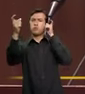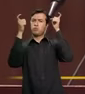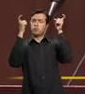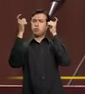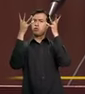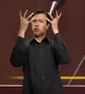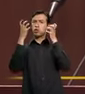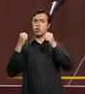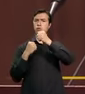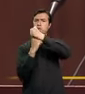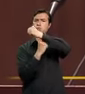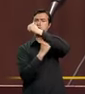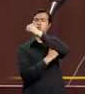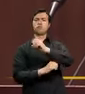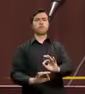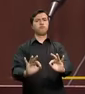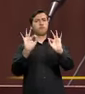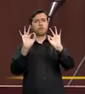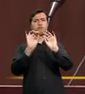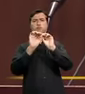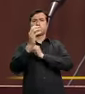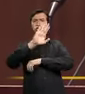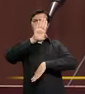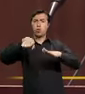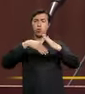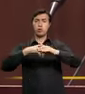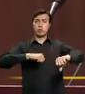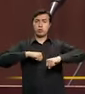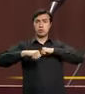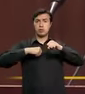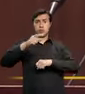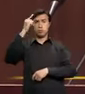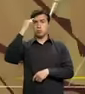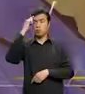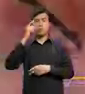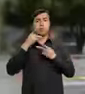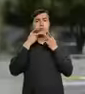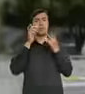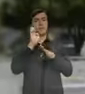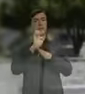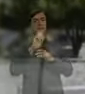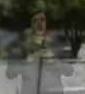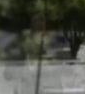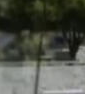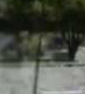de control que busca fortalecer la eficiencia de la gestión pública en el Estado ecuatoriano.